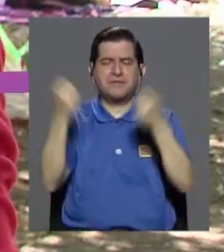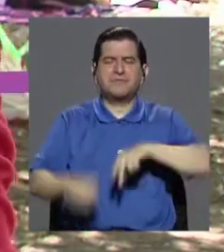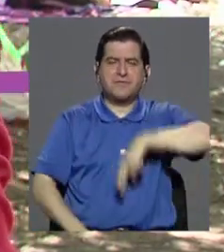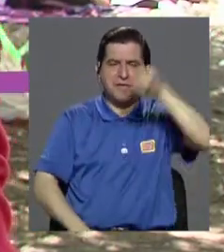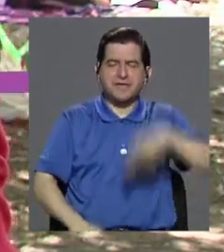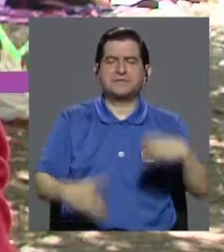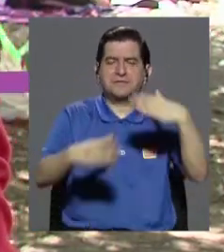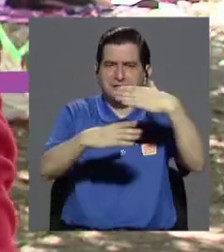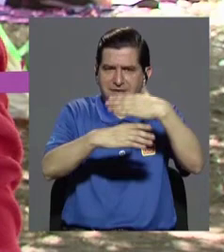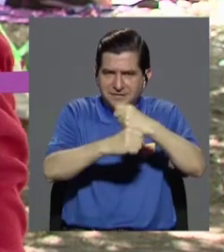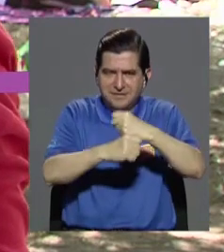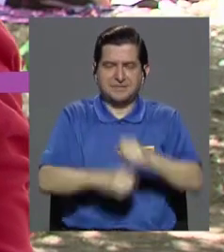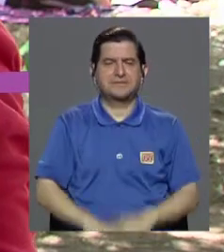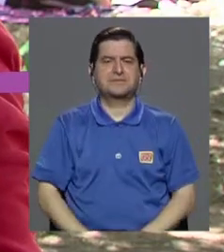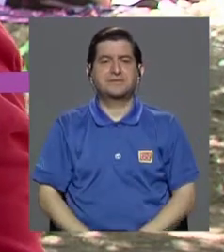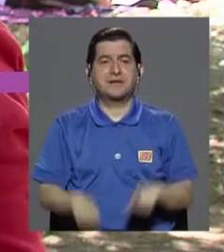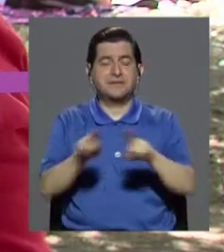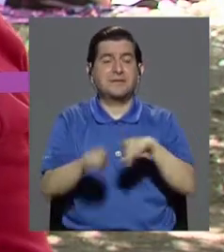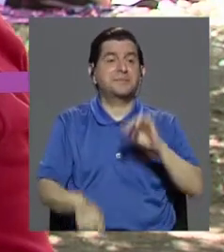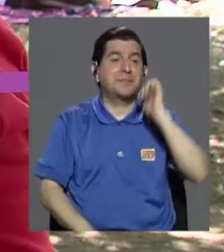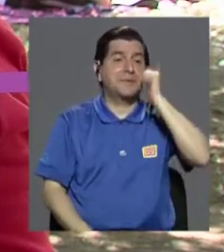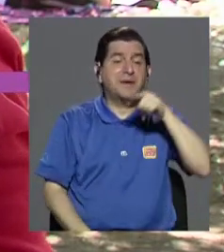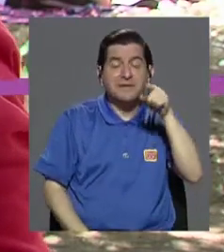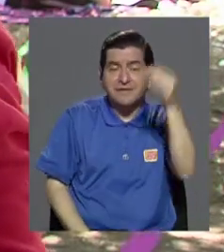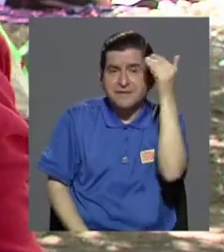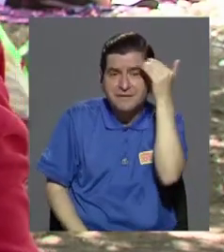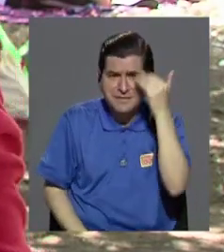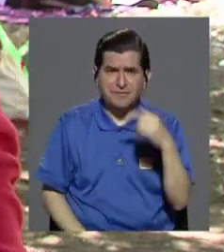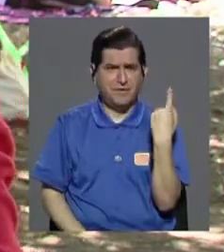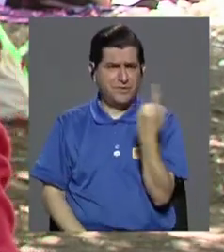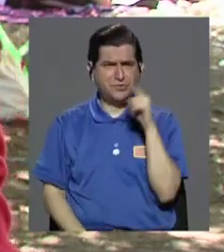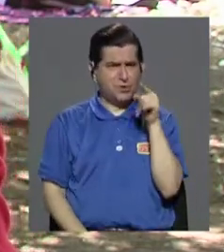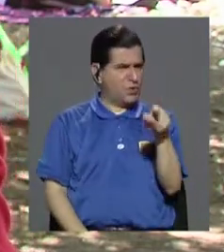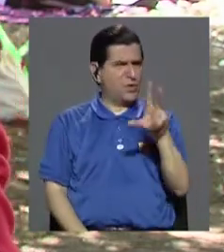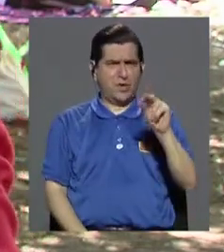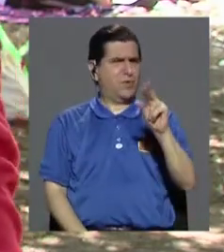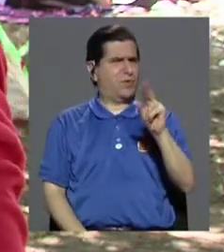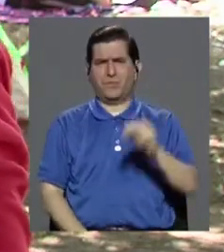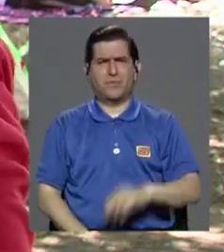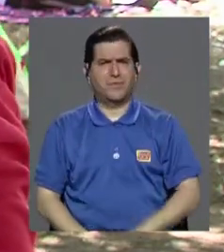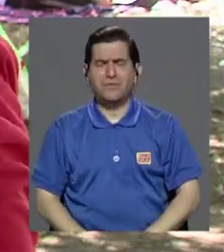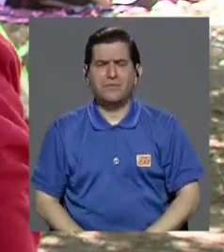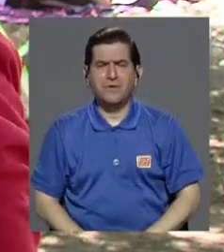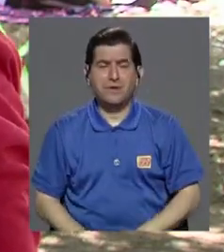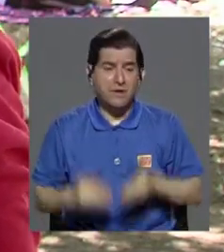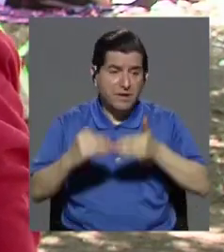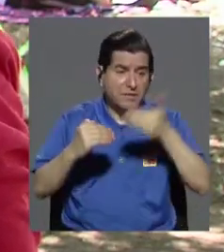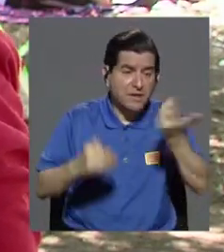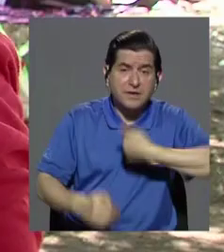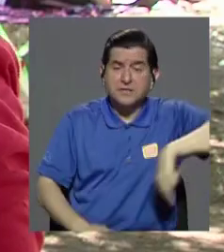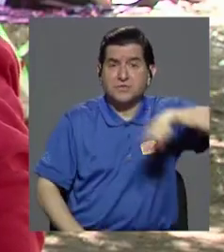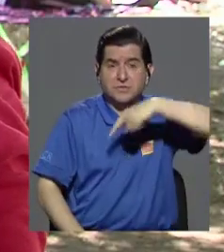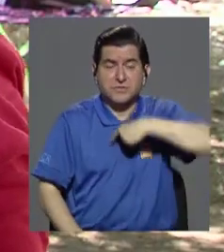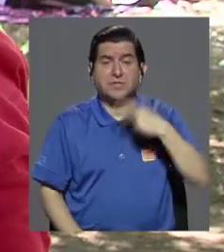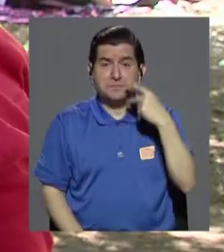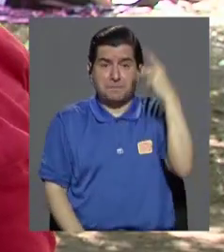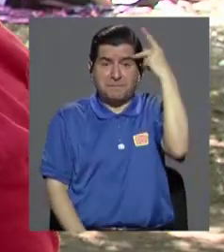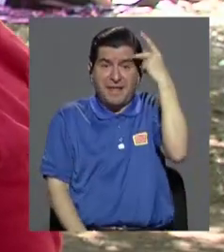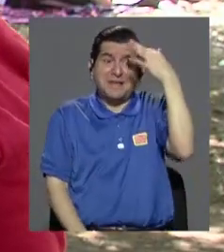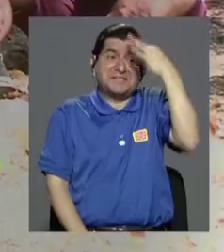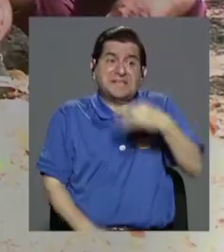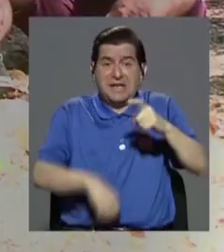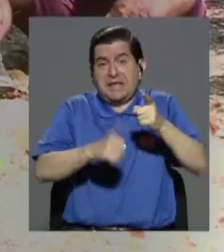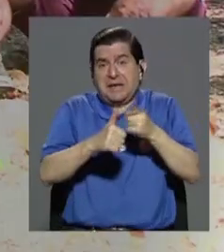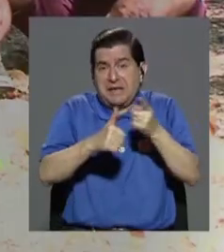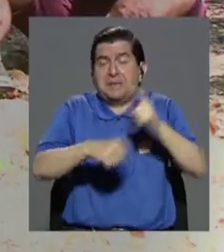es único, porque de las cosas que nosotros como padres creímos al principio era que somos únicos en este mundo,